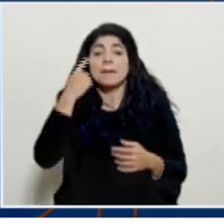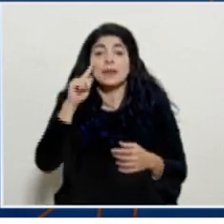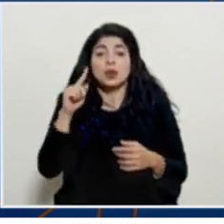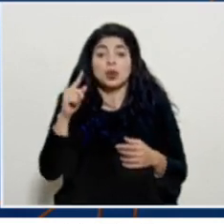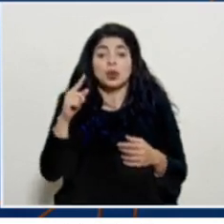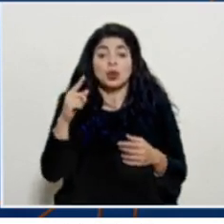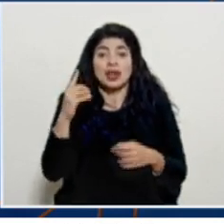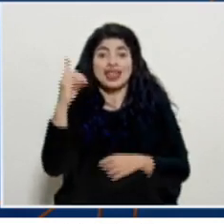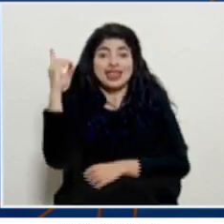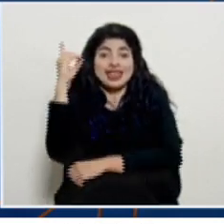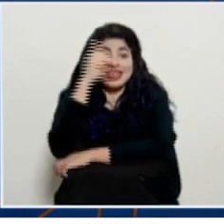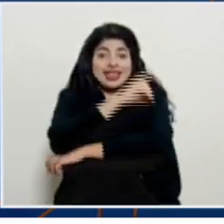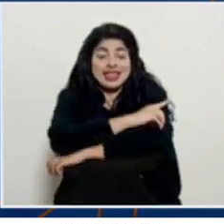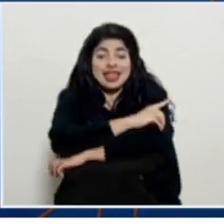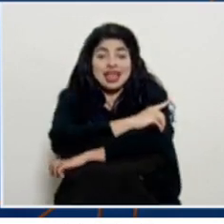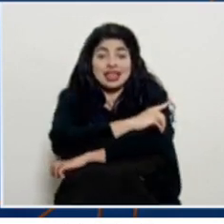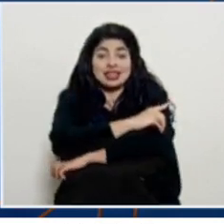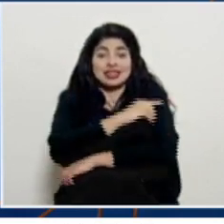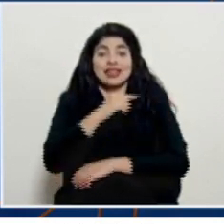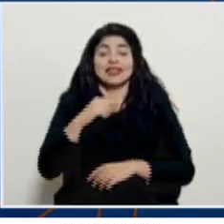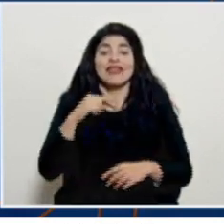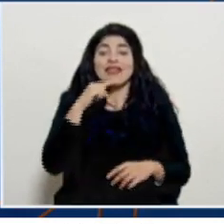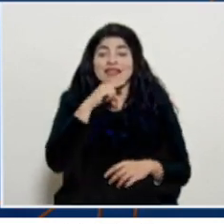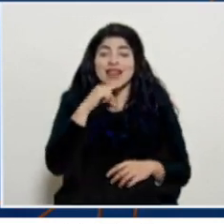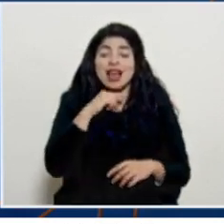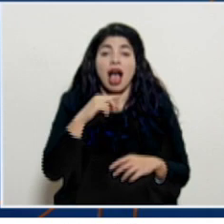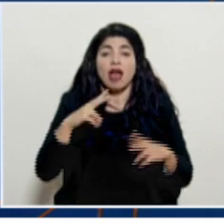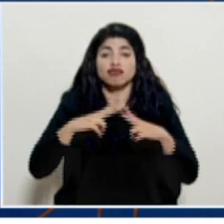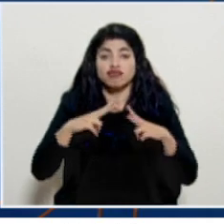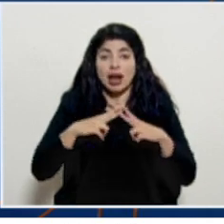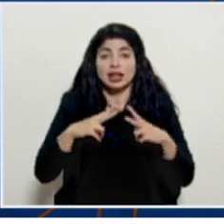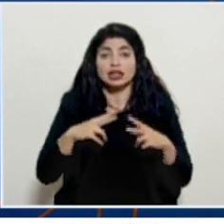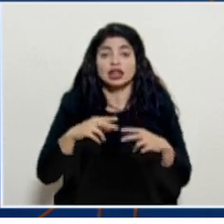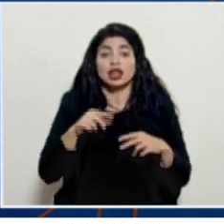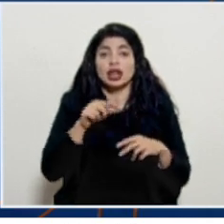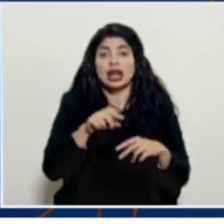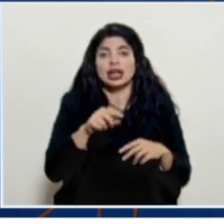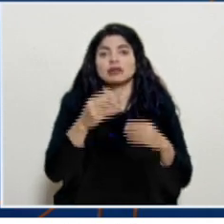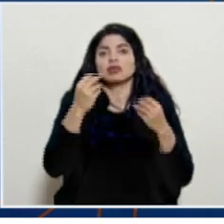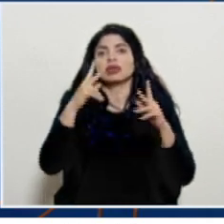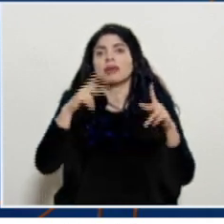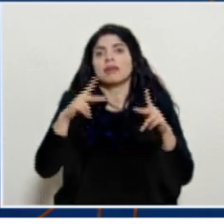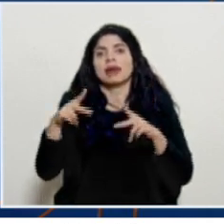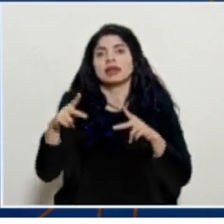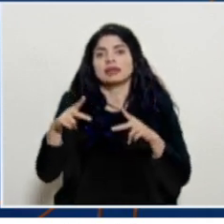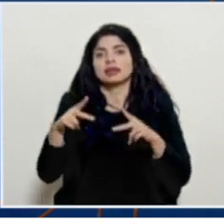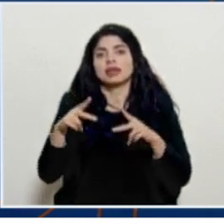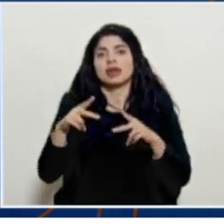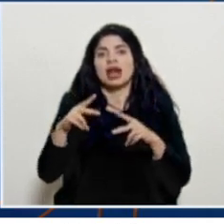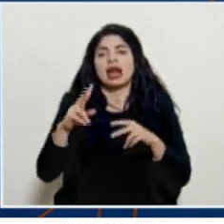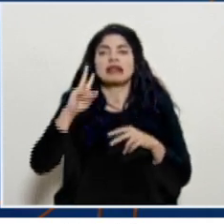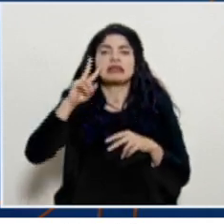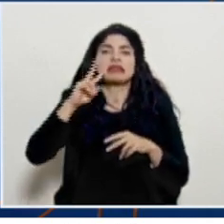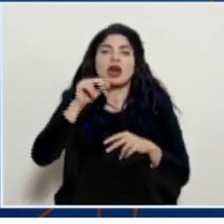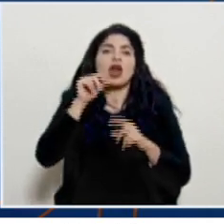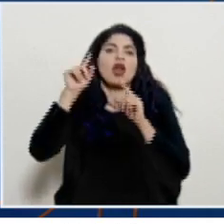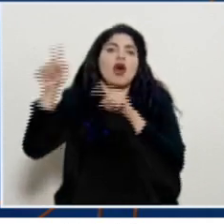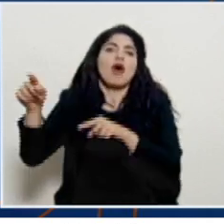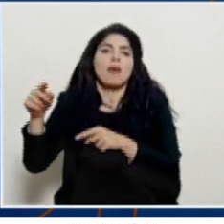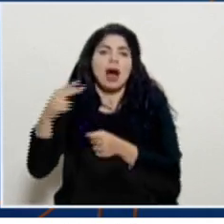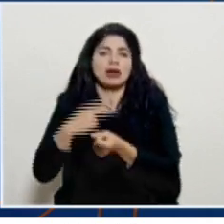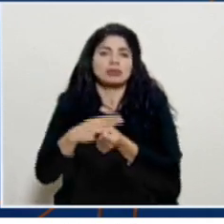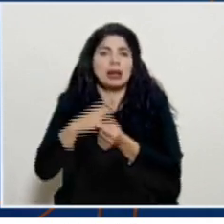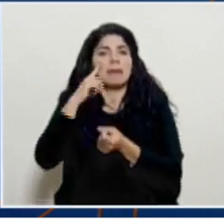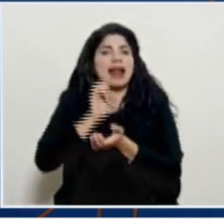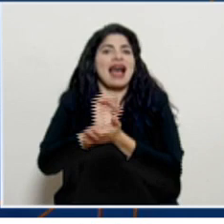proximidad de los días feriados o de vacaciones pues mucha gente evita hacer las consultas para que no se le gire la